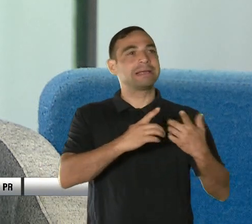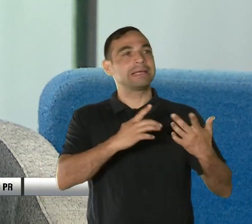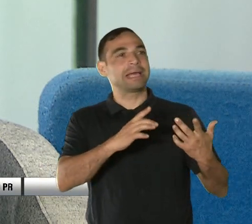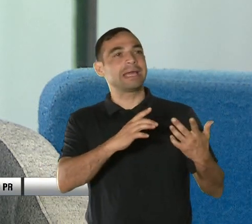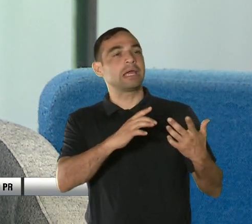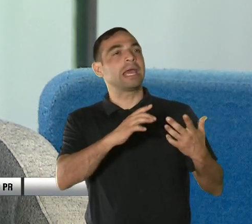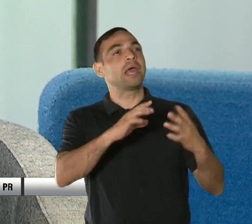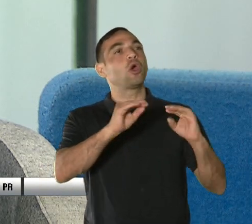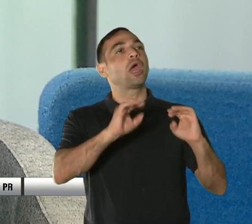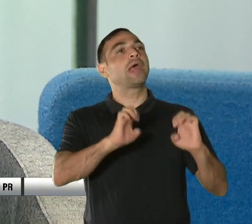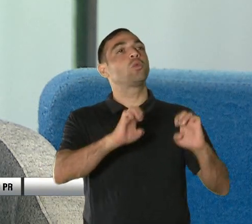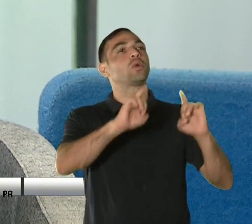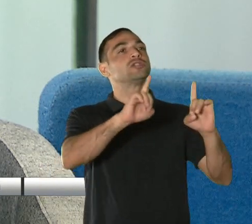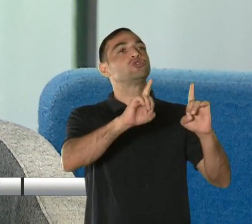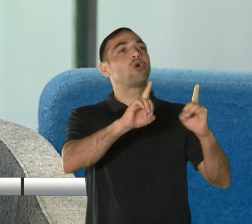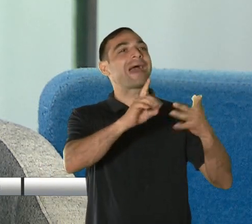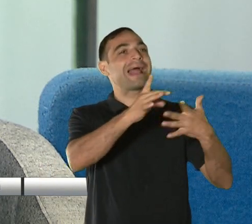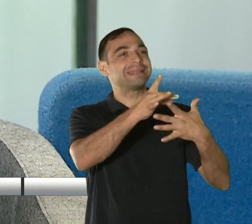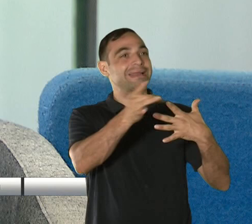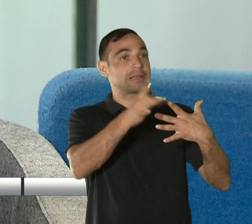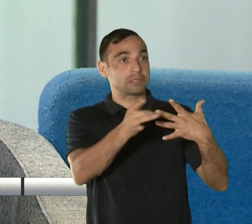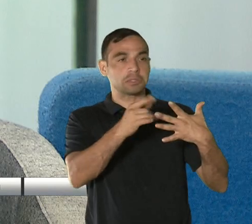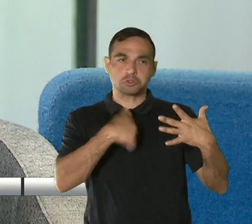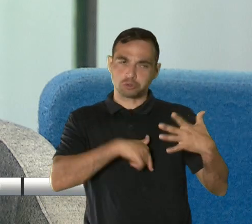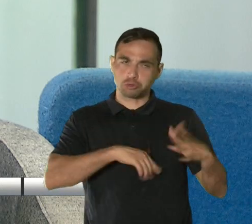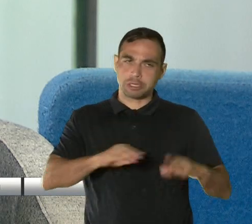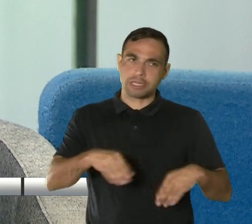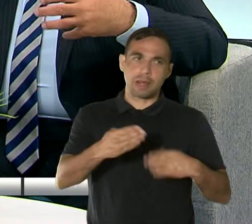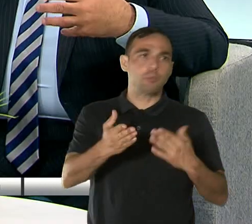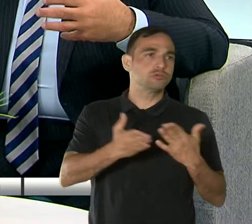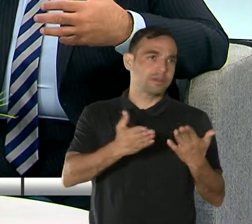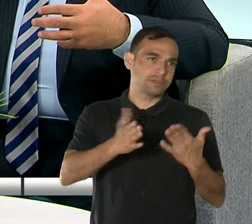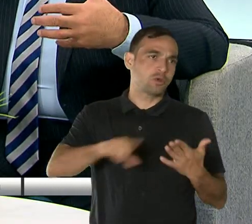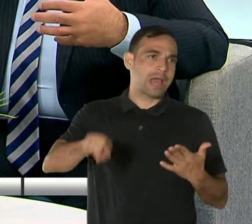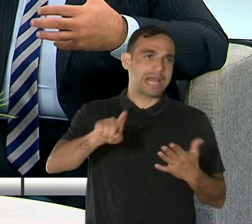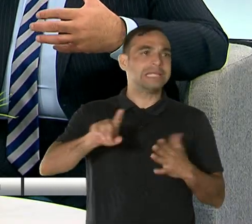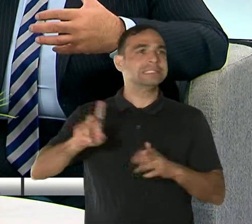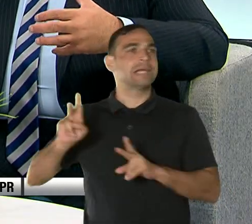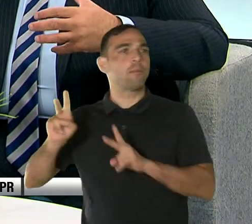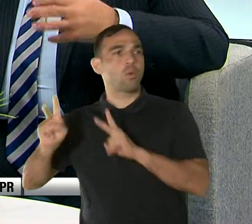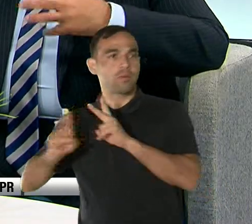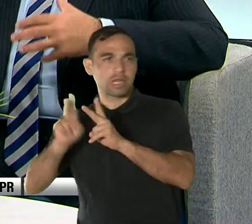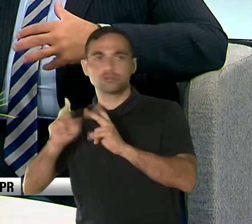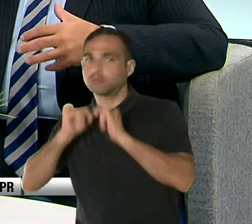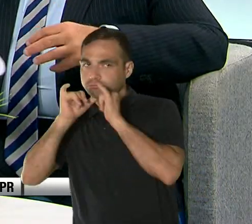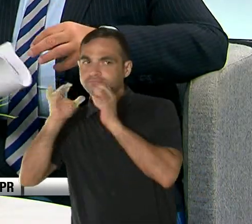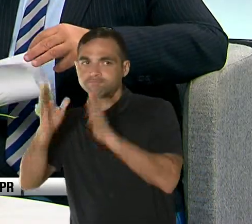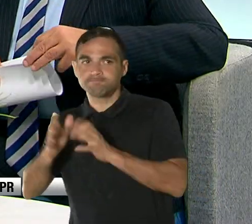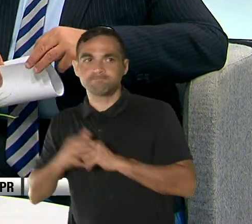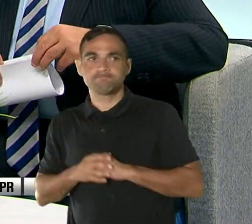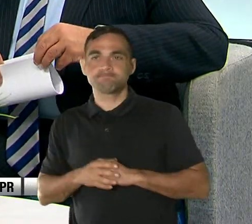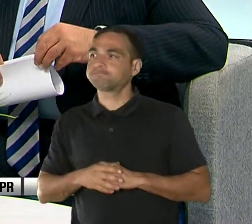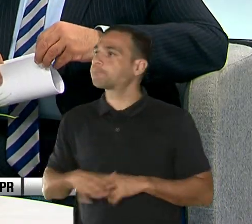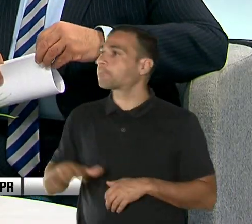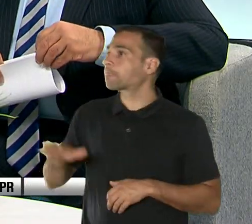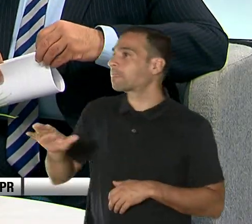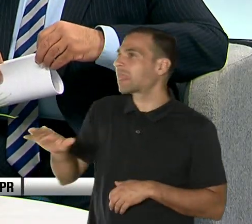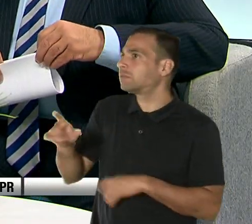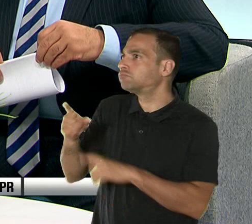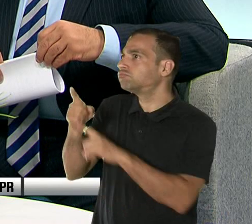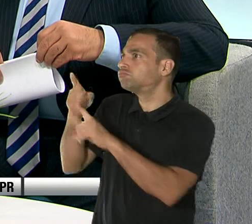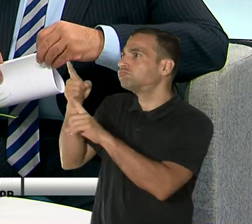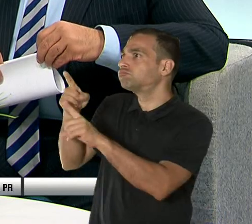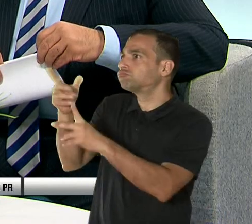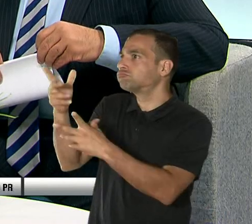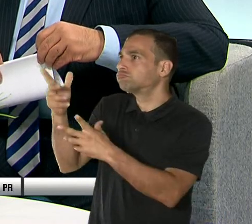nosotros les brindamos servicios directos a esta población. Siempre hay una expectativa, ¿verdad? Cuando hay un propósito. ¿Cuáles son las de RAE? Este año tenemos unas